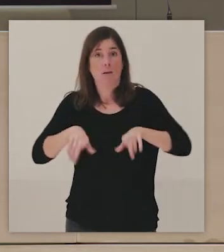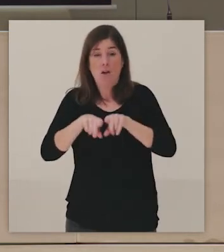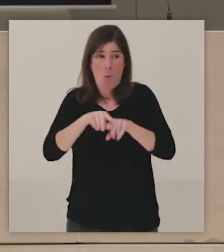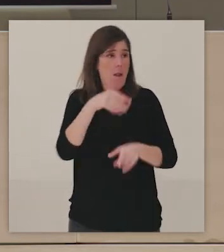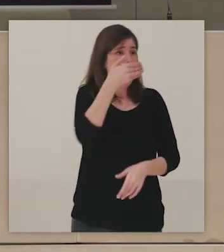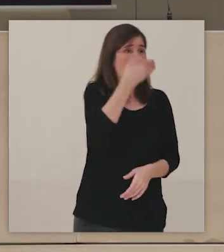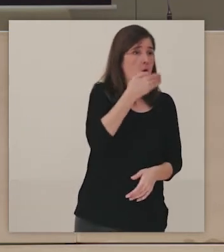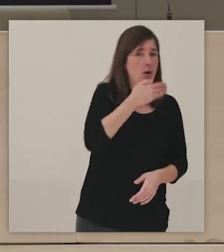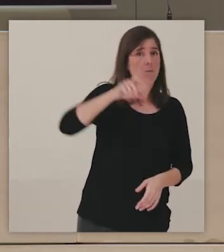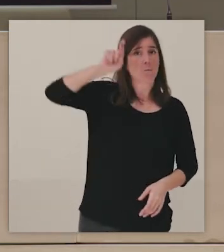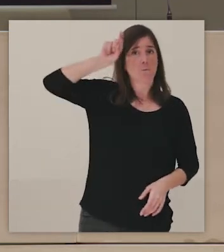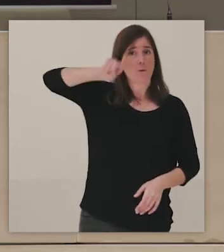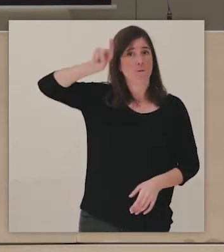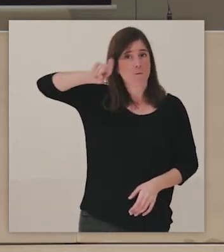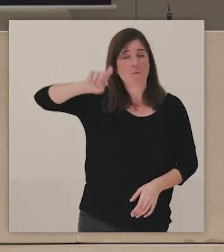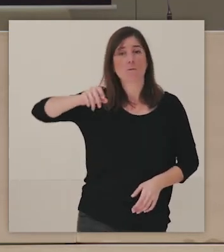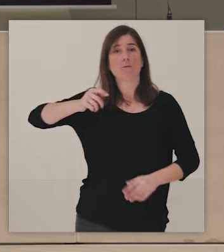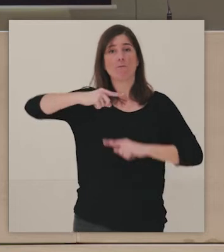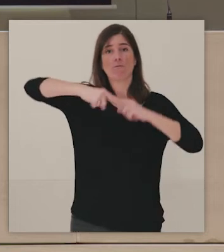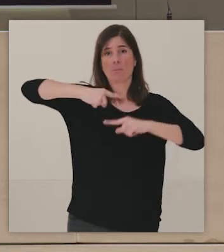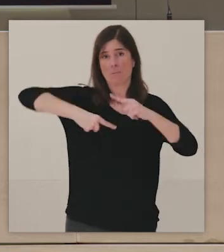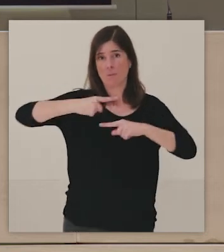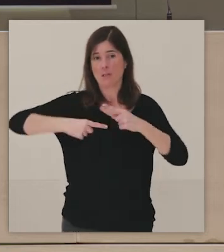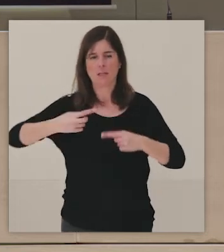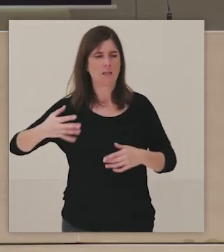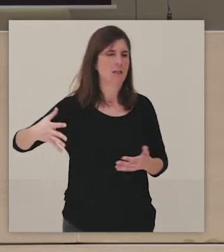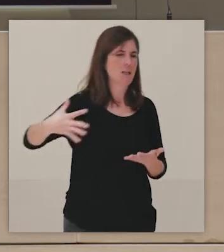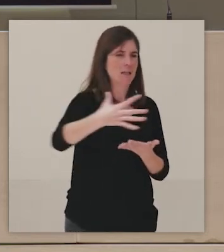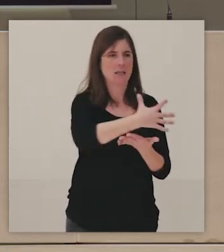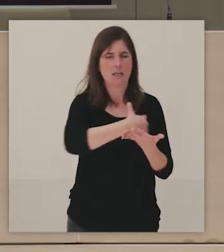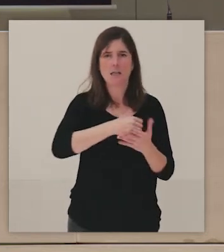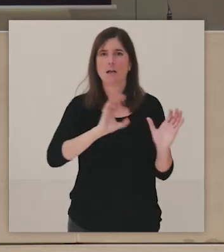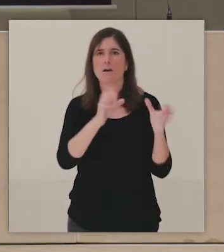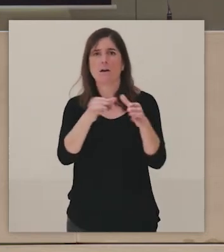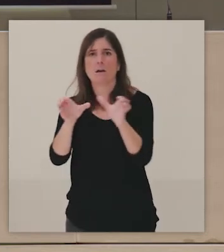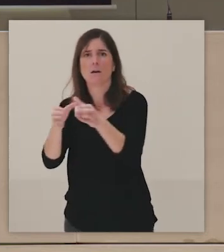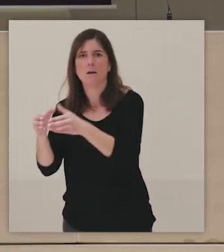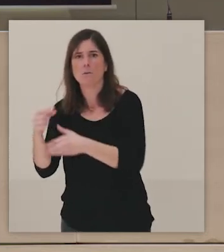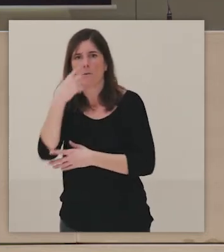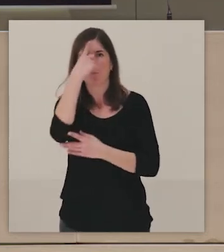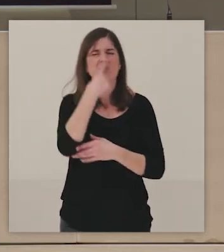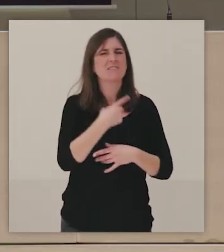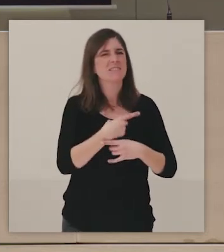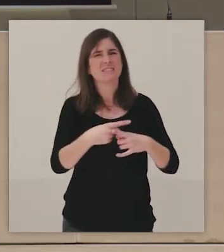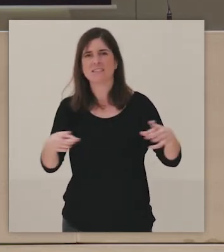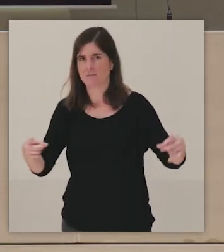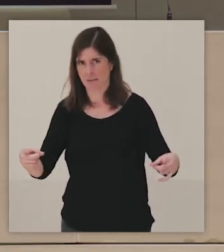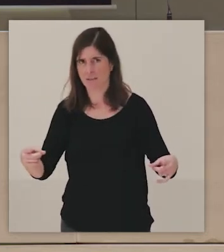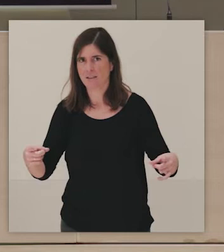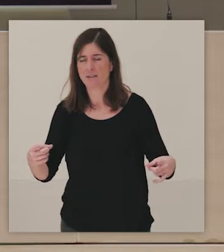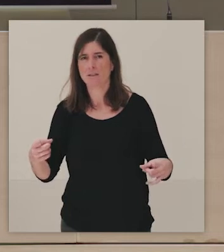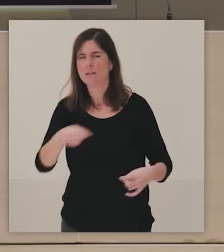escuela, con los profes o con las familias, en todos los… o con todos los públicos, pensamos que hay